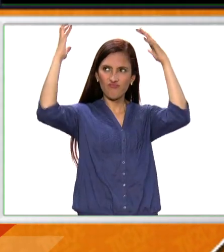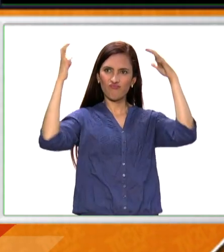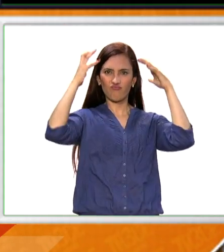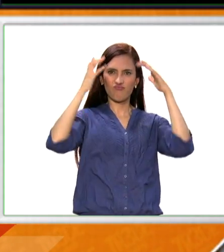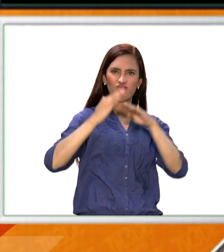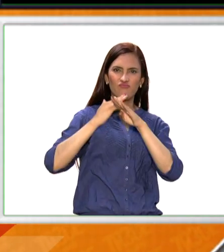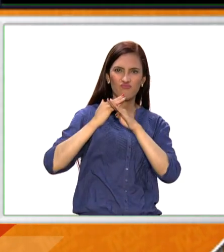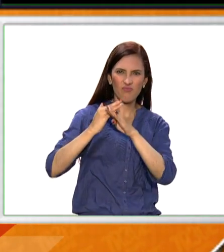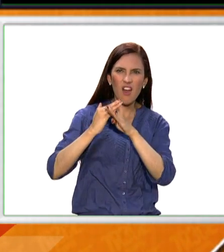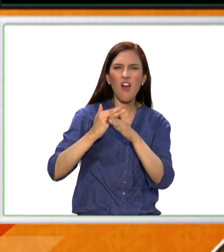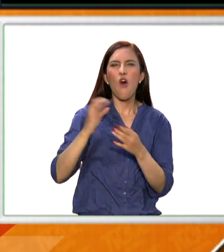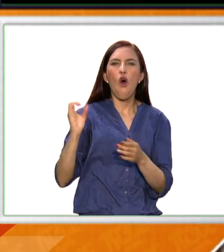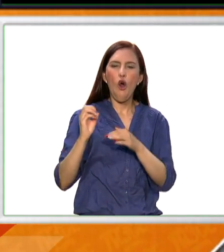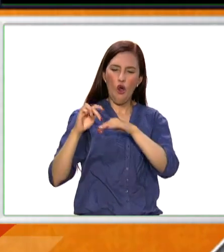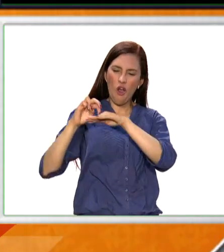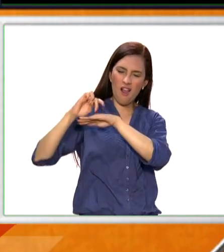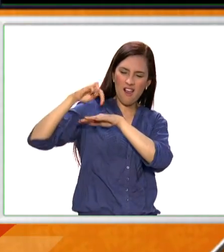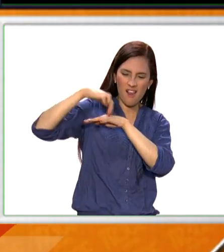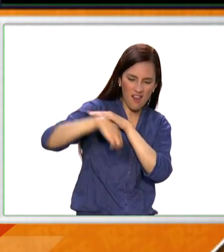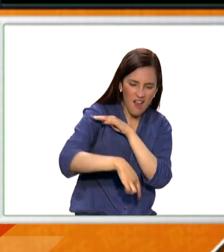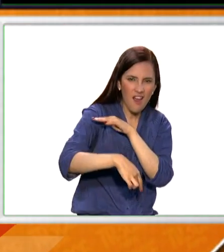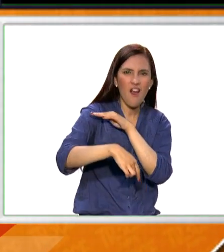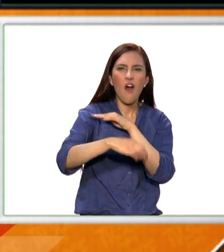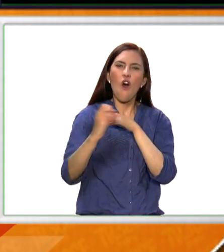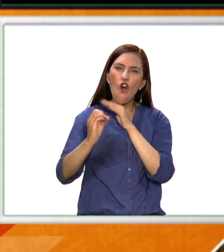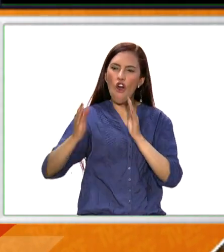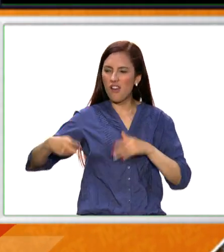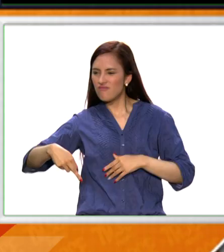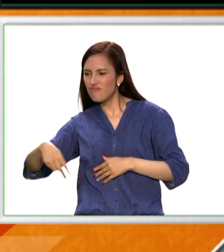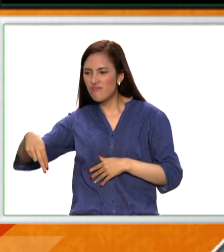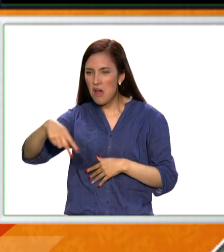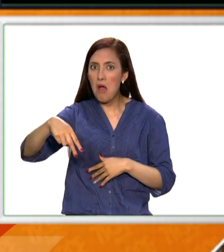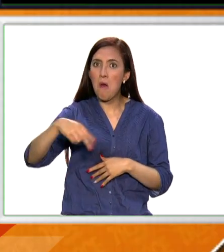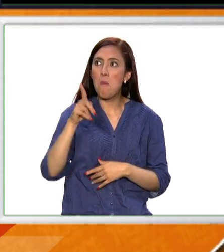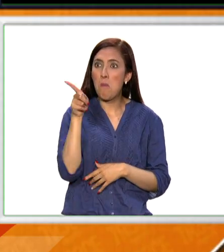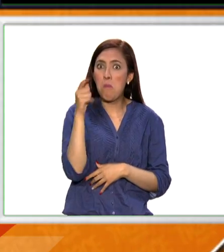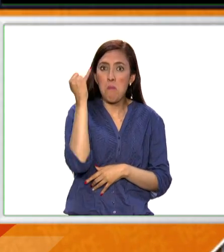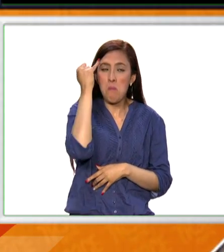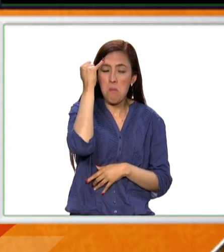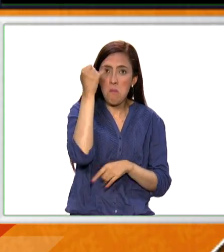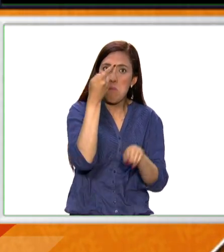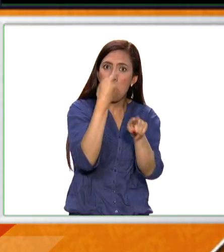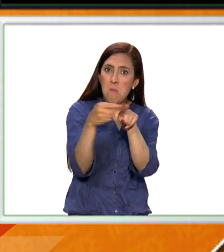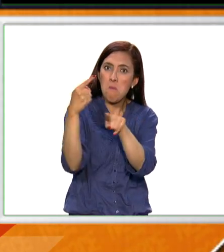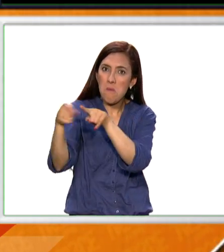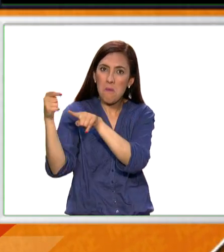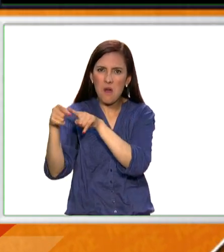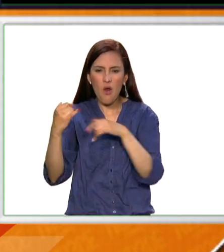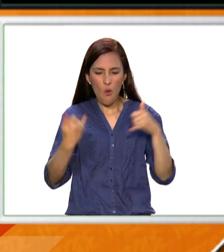calle o trata de bajar una escalera. Más innovaciones para los aficionados a Pokémon GO.